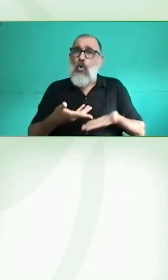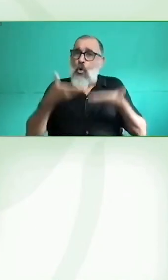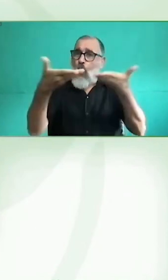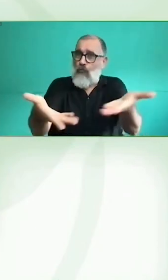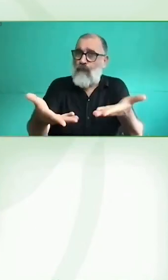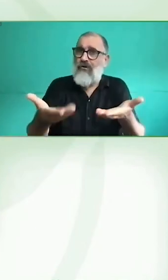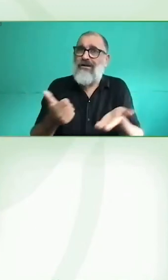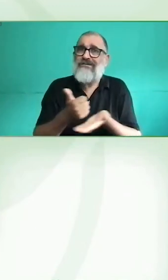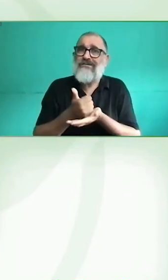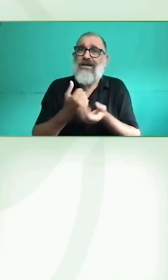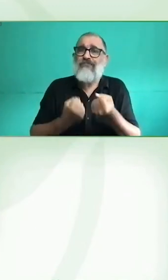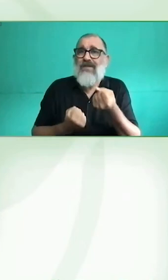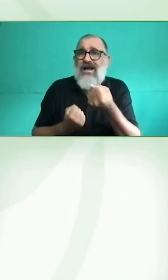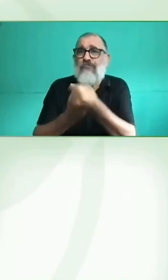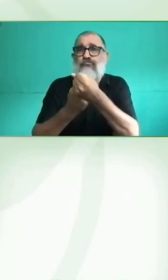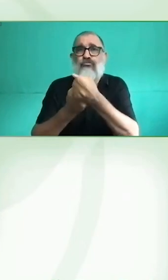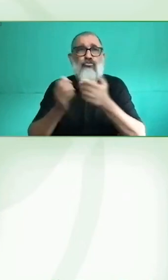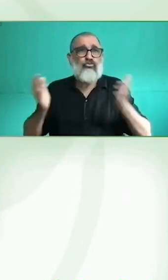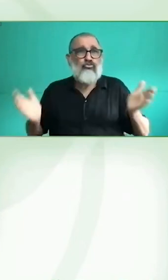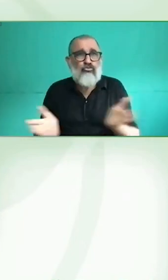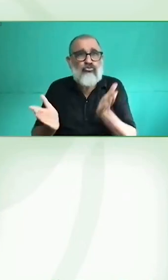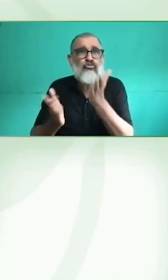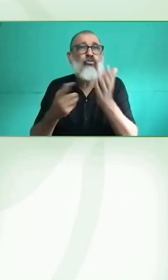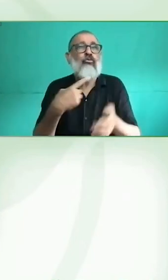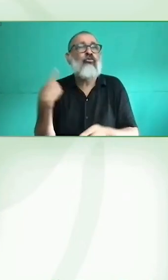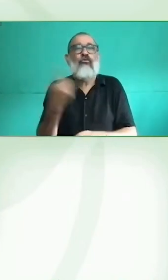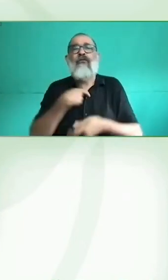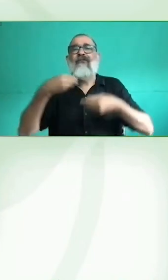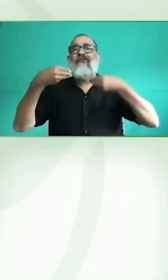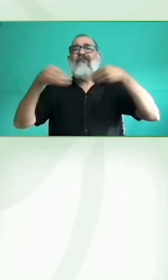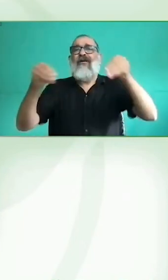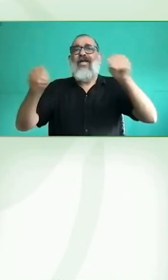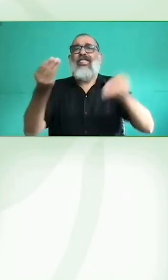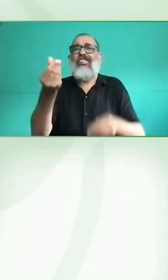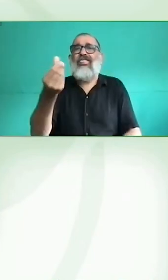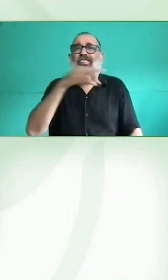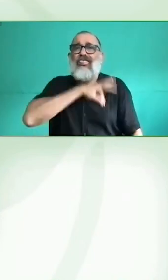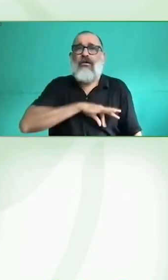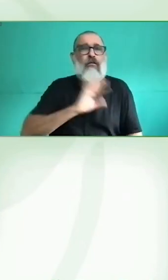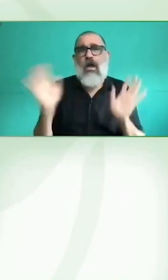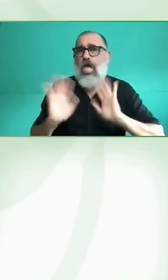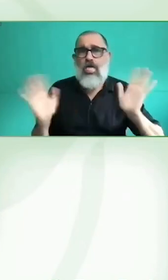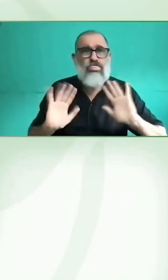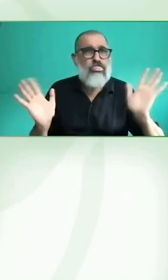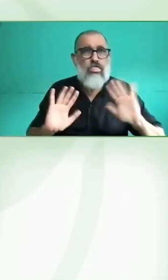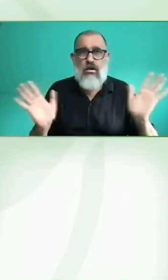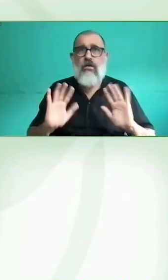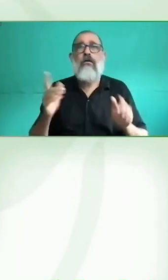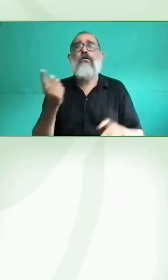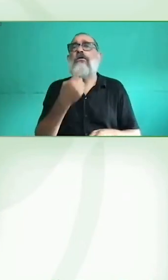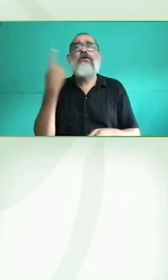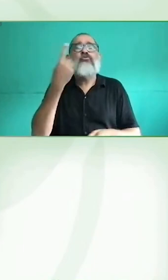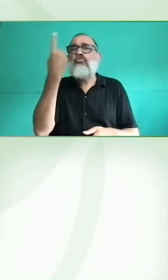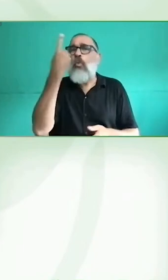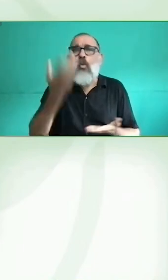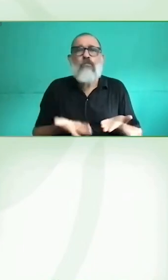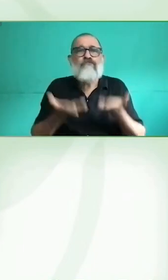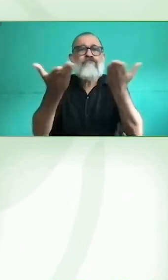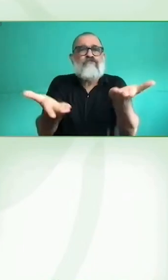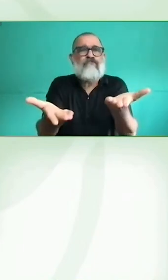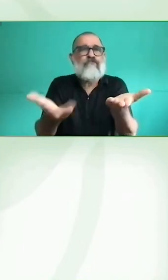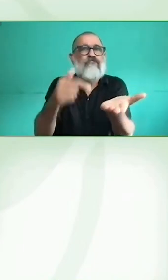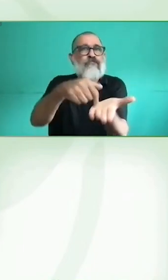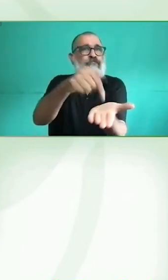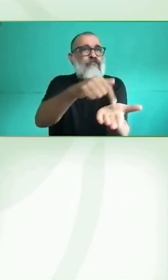estudiantes de temas de diseño, de temas de arquitectura, de distintas áreas para que tengan en cuenta esa diversidad